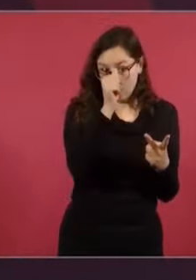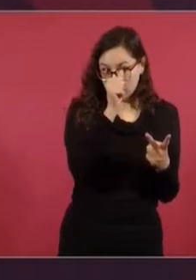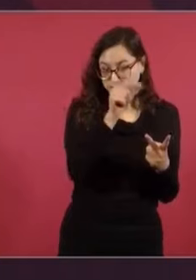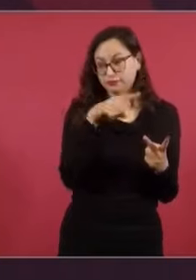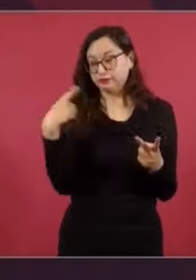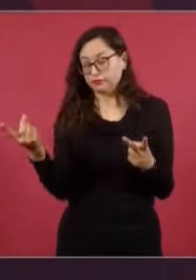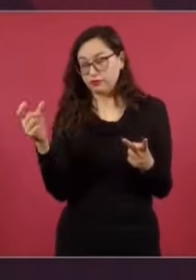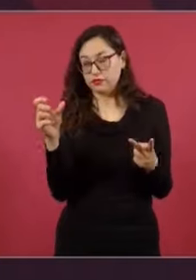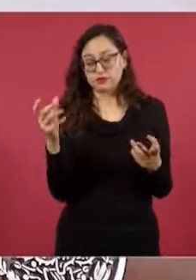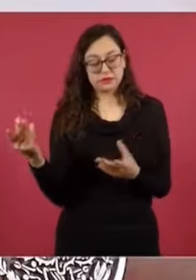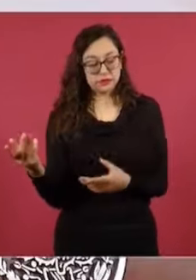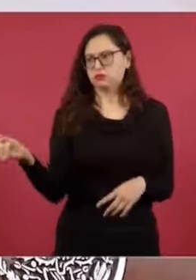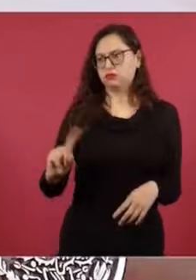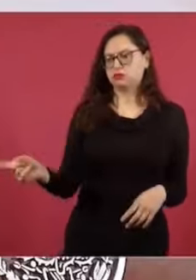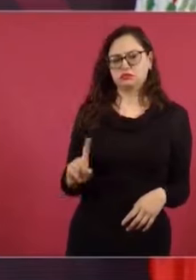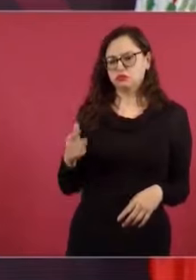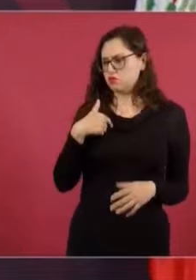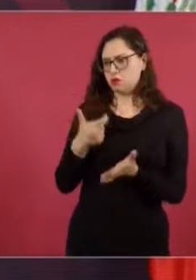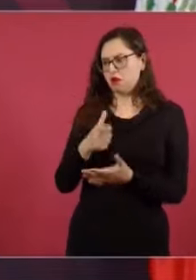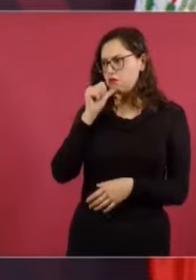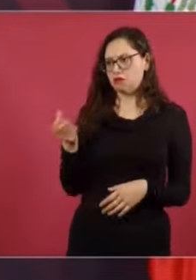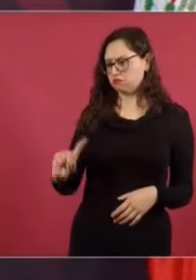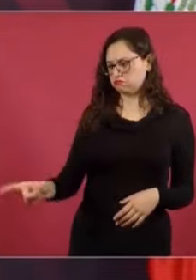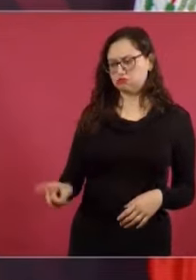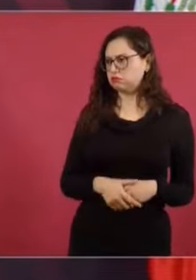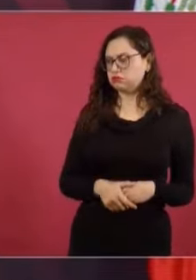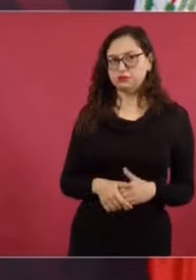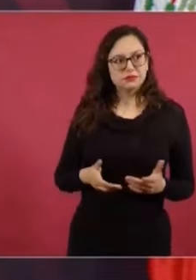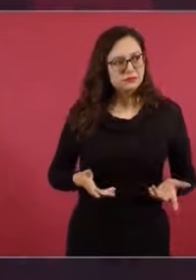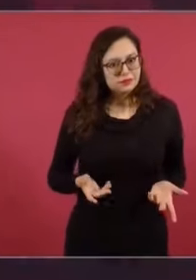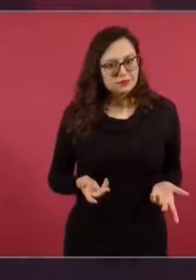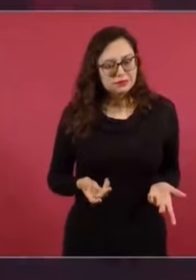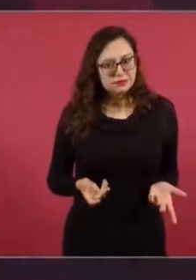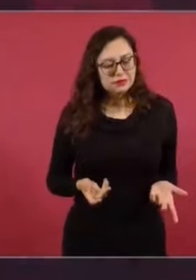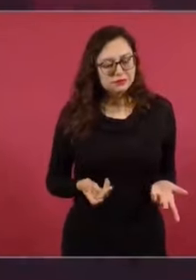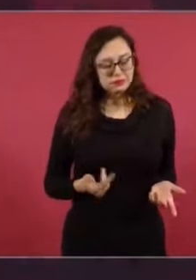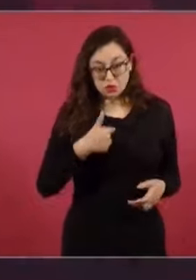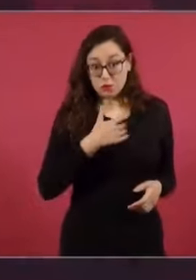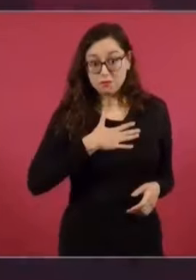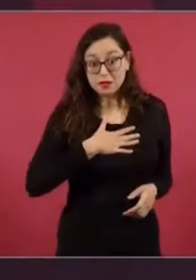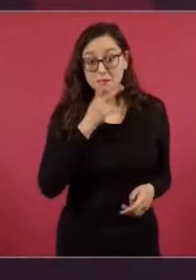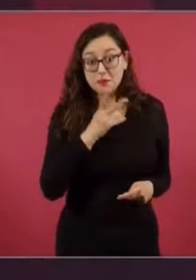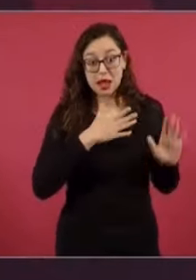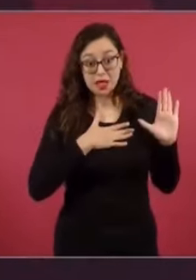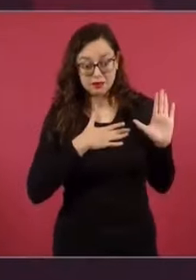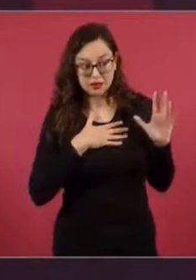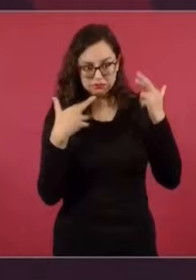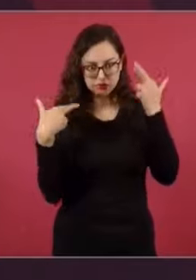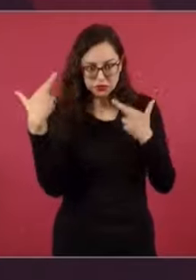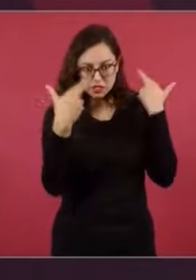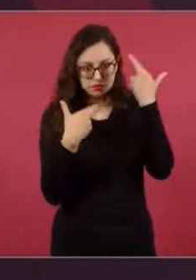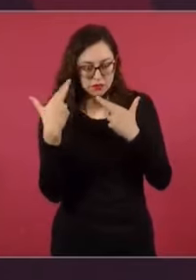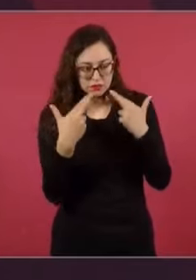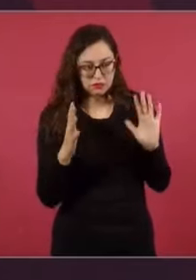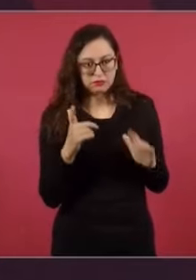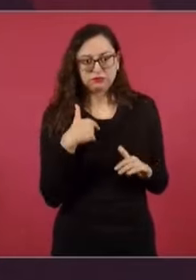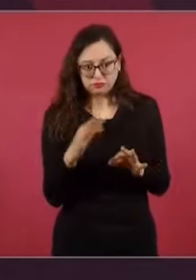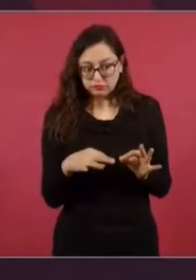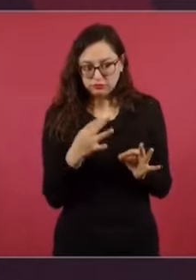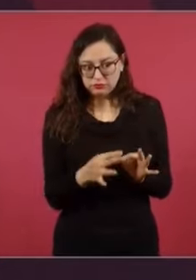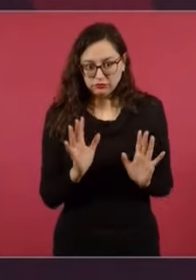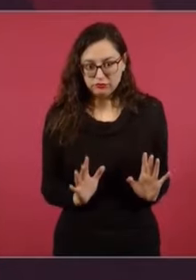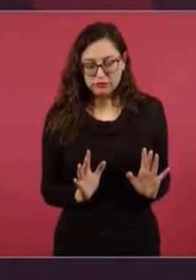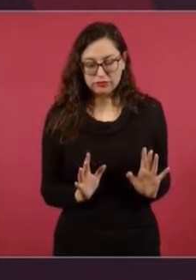¿Cuál fue su respuesta? No, como yo ya me había comprometido, porque es una cosa de palabra, y los compromisos se cumplen.